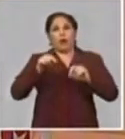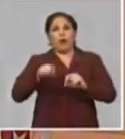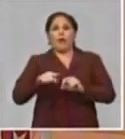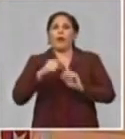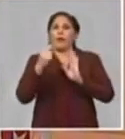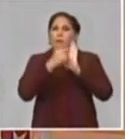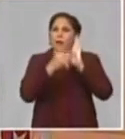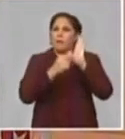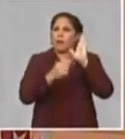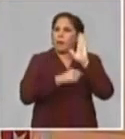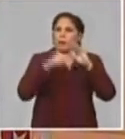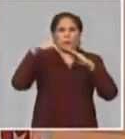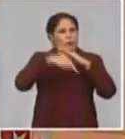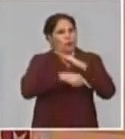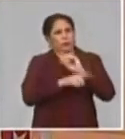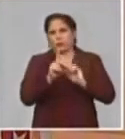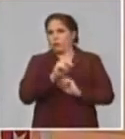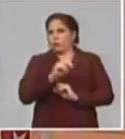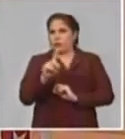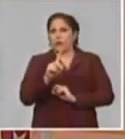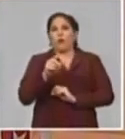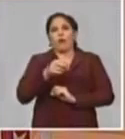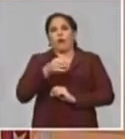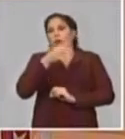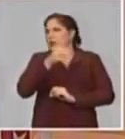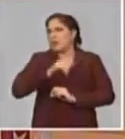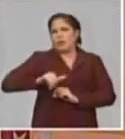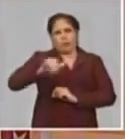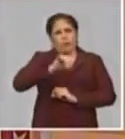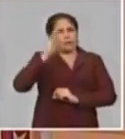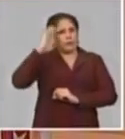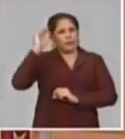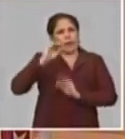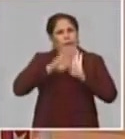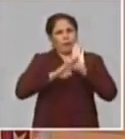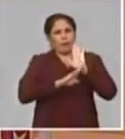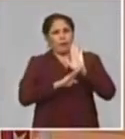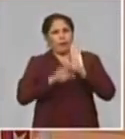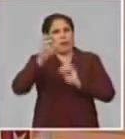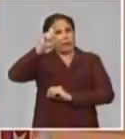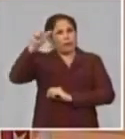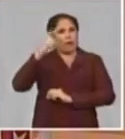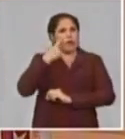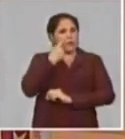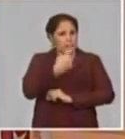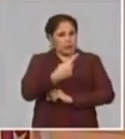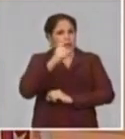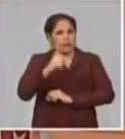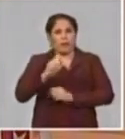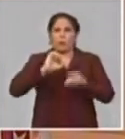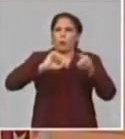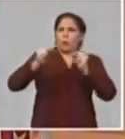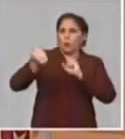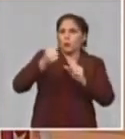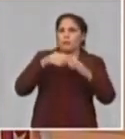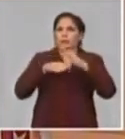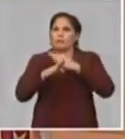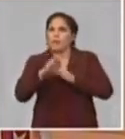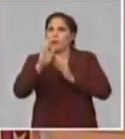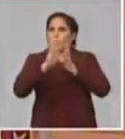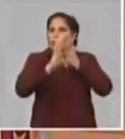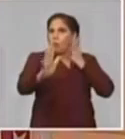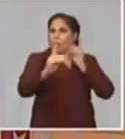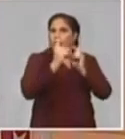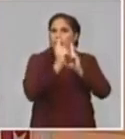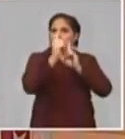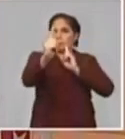a puntualizar porque, bueno, son todas conocidas, se ven en las oficinas bancarias, el control de las colas